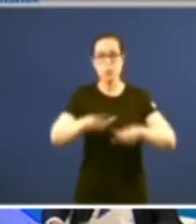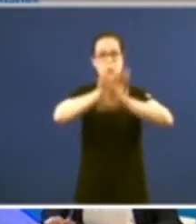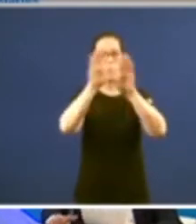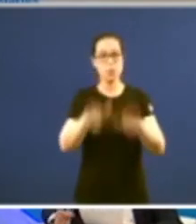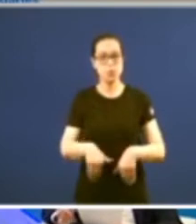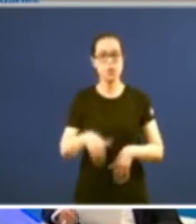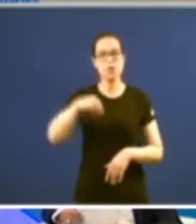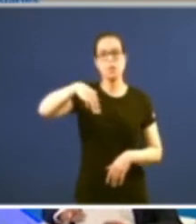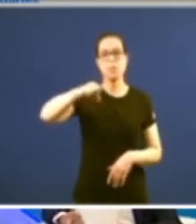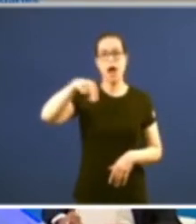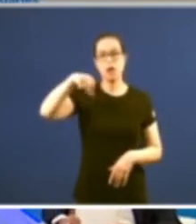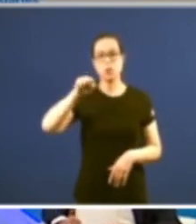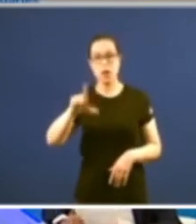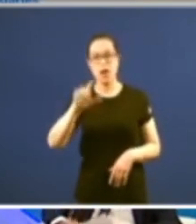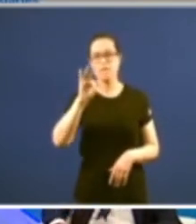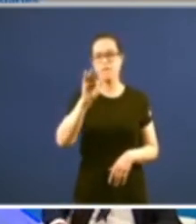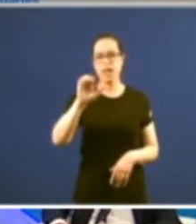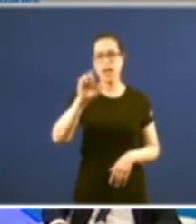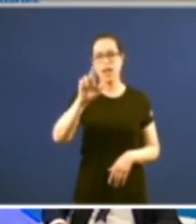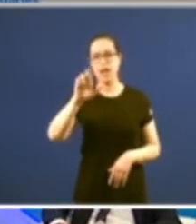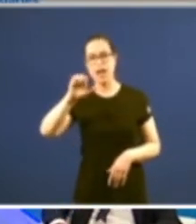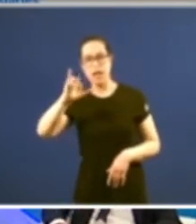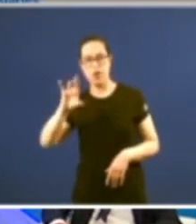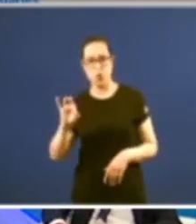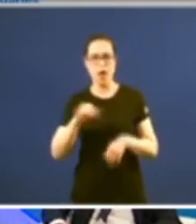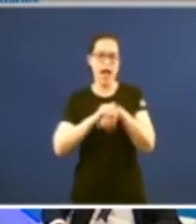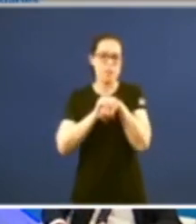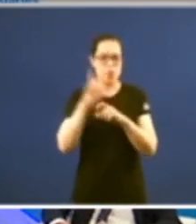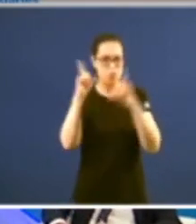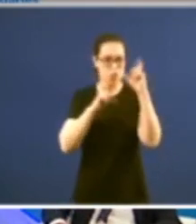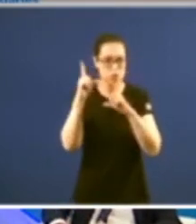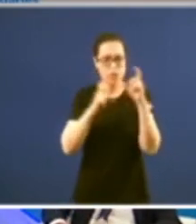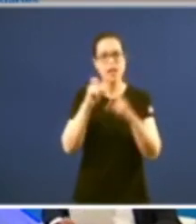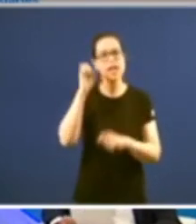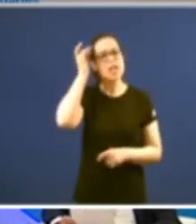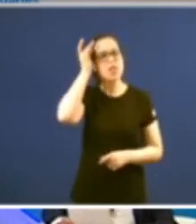Manuel Ferreiro o amigo de todos os fotógrafos e director del ideal gallego